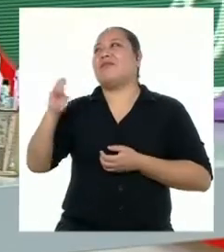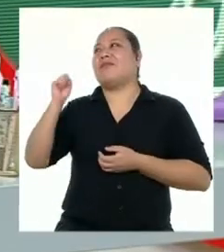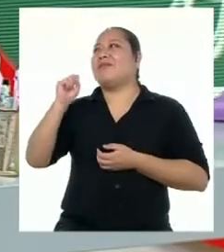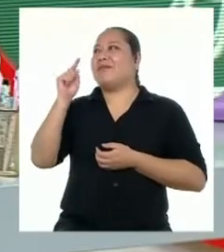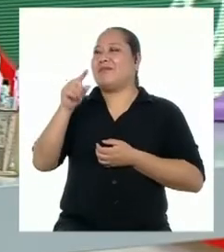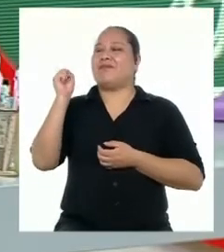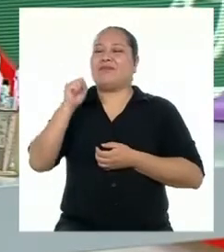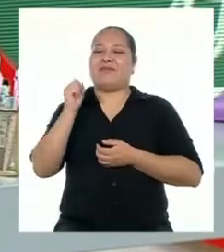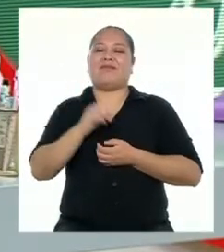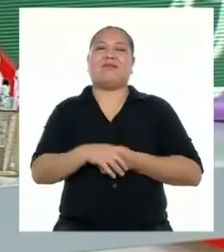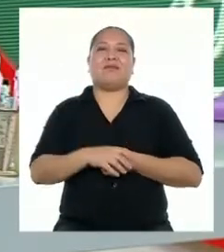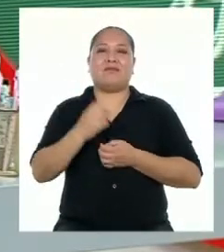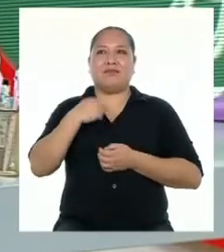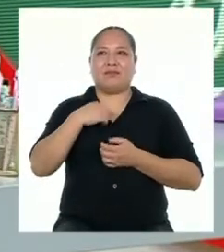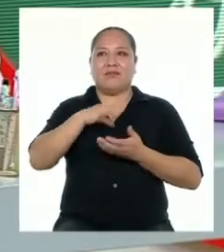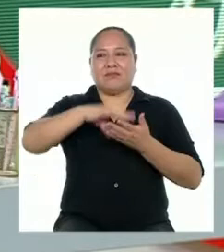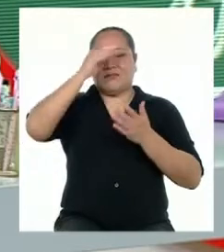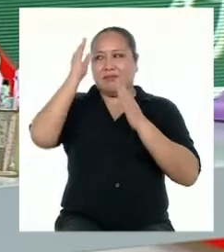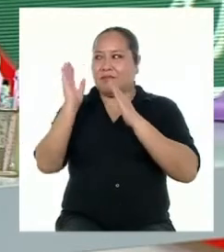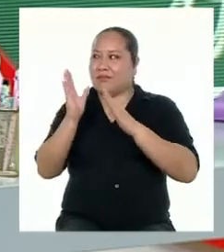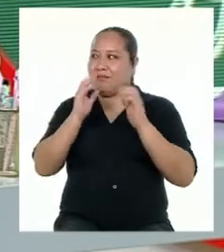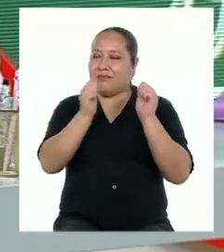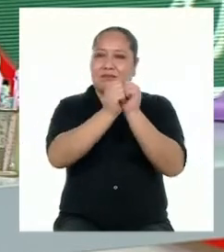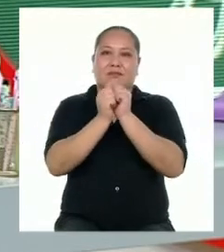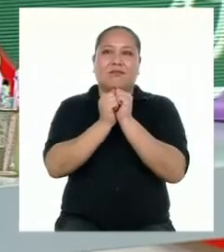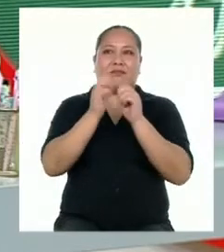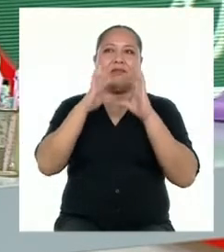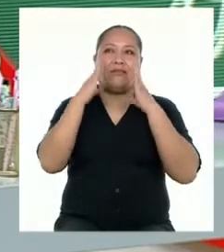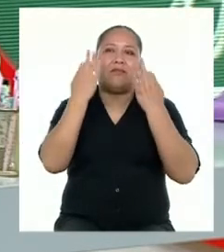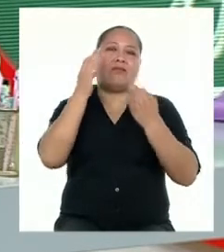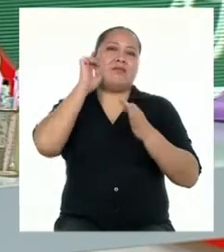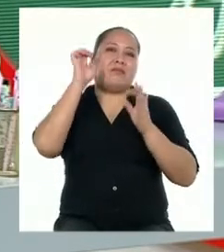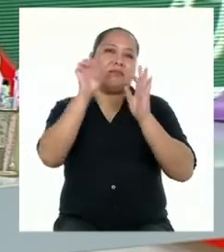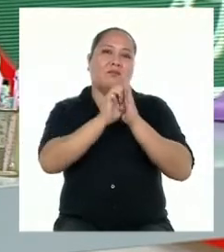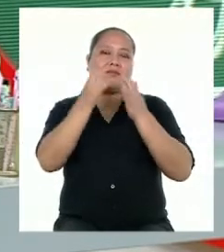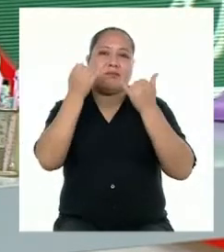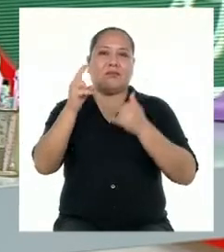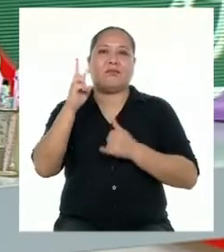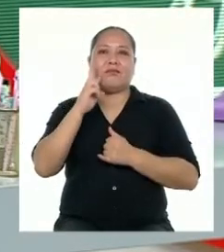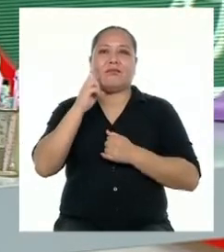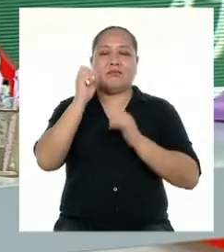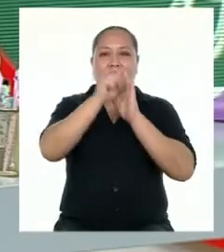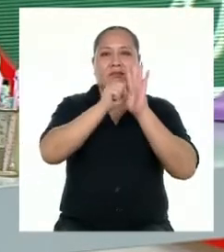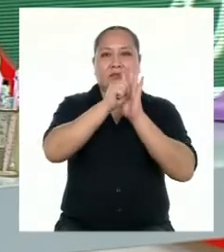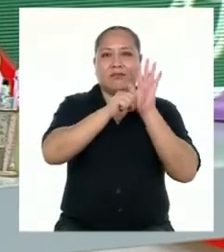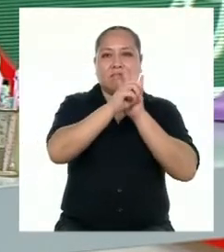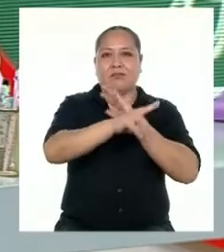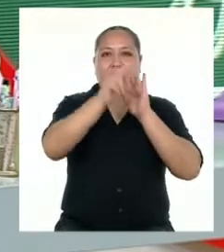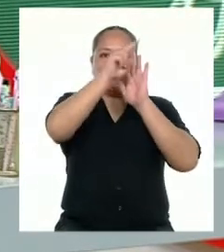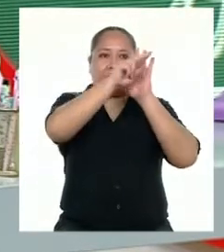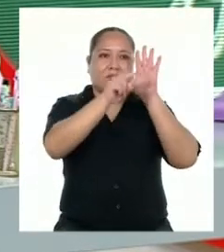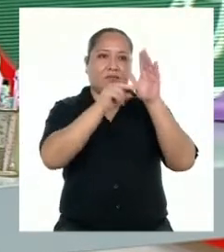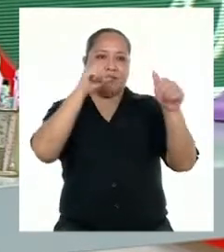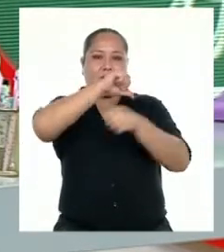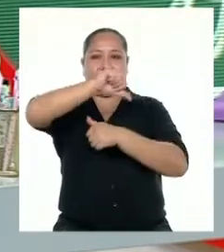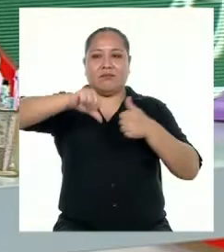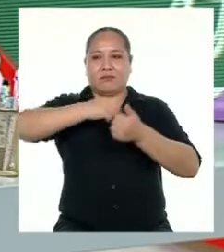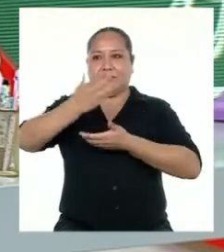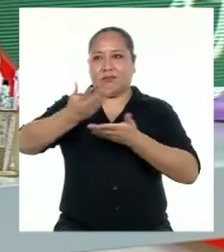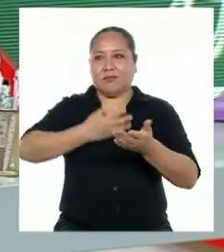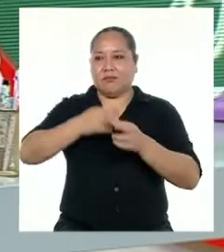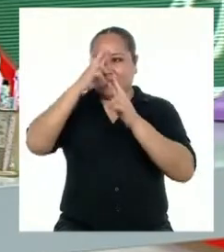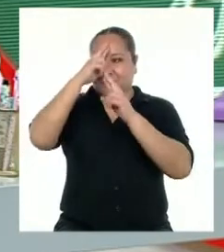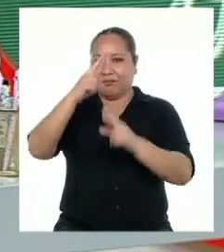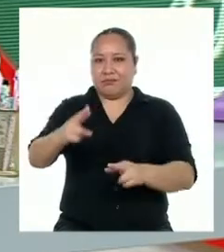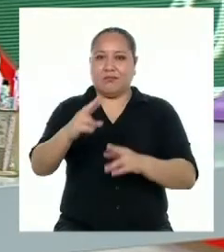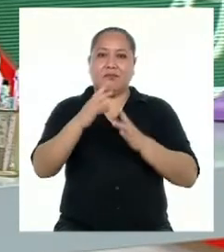eso sí. Yo he aprendido a organizarme junto a mi familia. Por ejemplo, ahora tenemos viernes de cine y también normas de convivencia para respetar